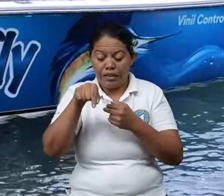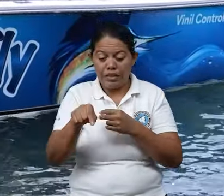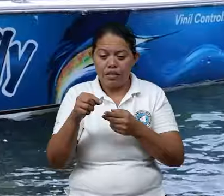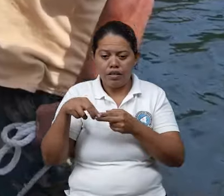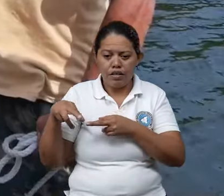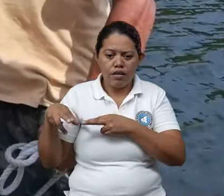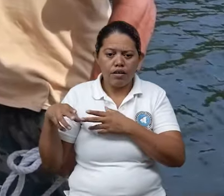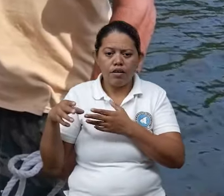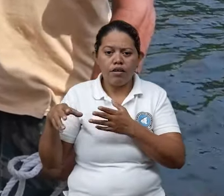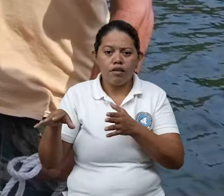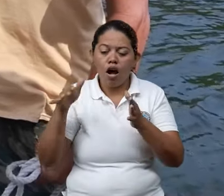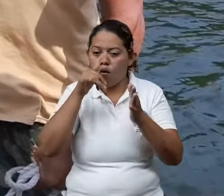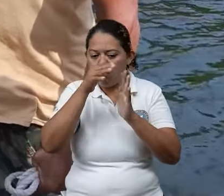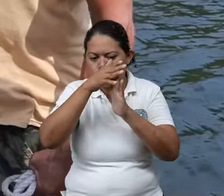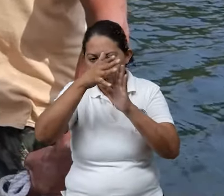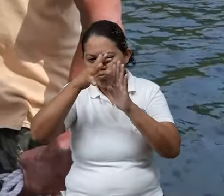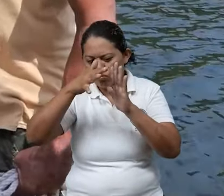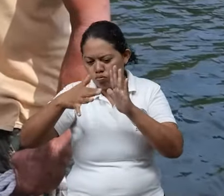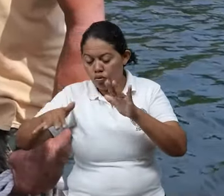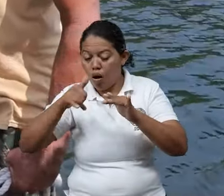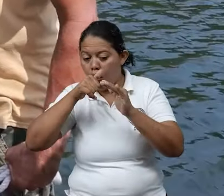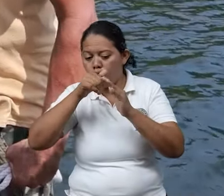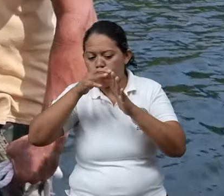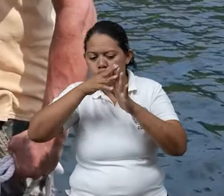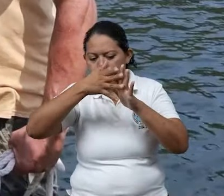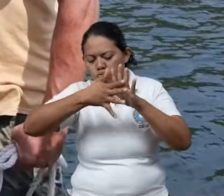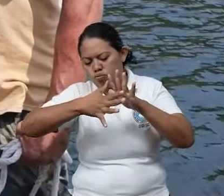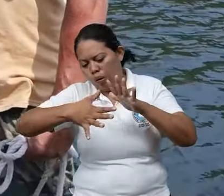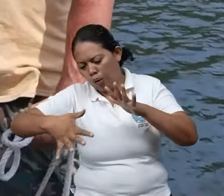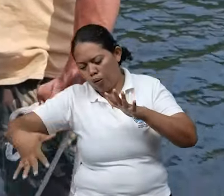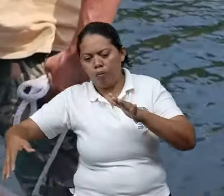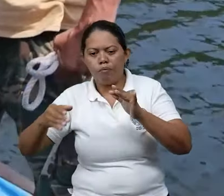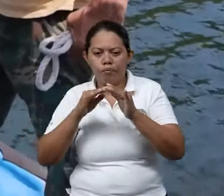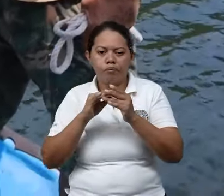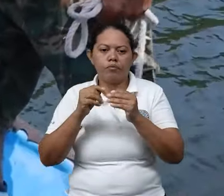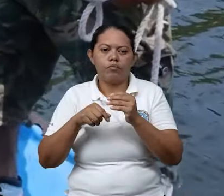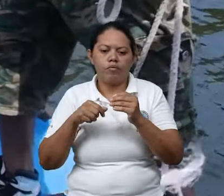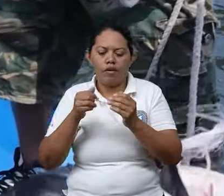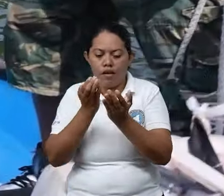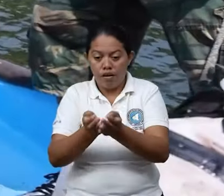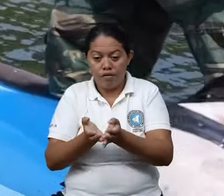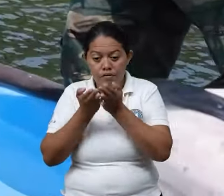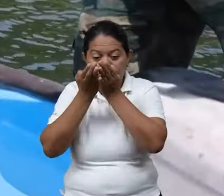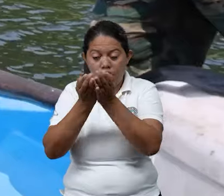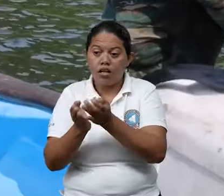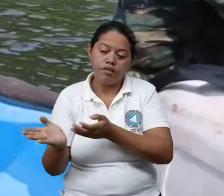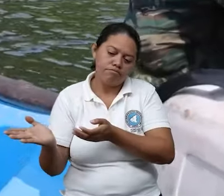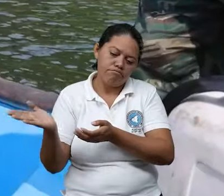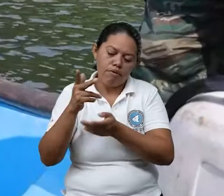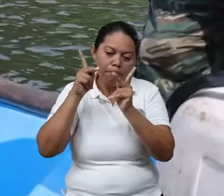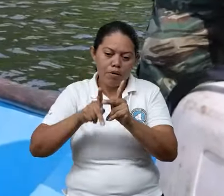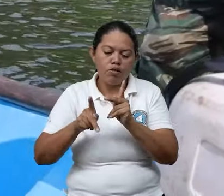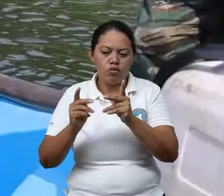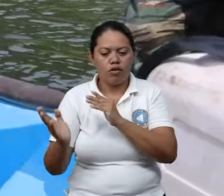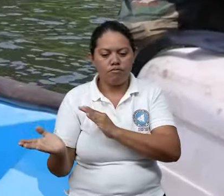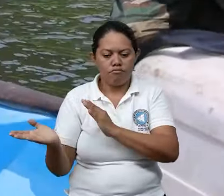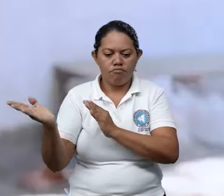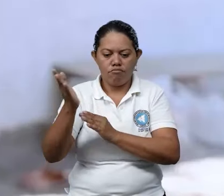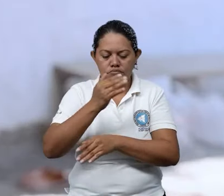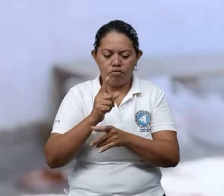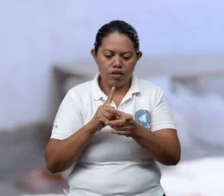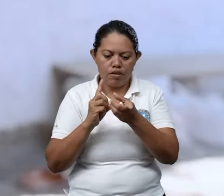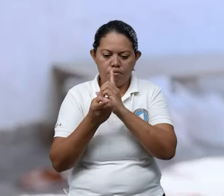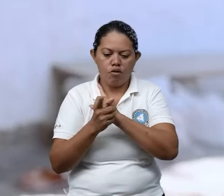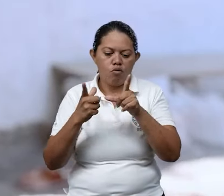en los derrumbes, pues ahí sería todos los que tienen lancha ayudar a trasladar a las personas a los puertos.